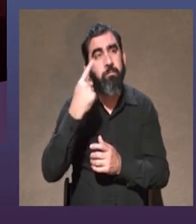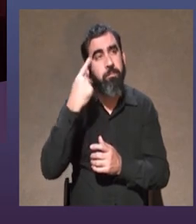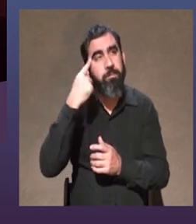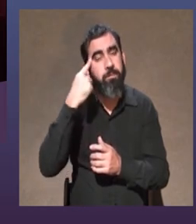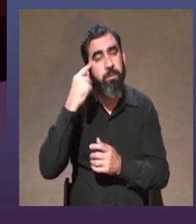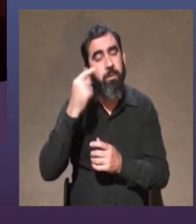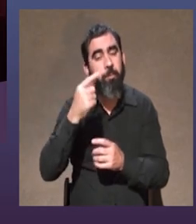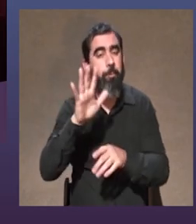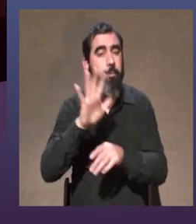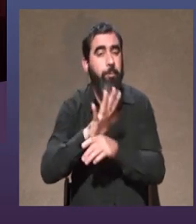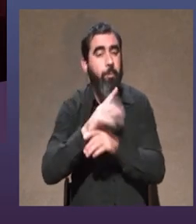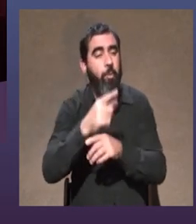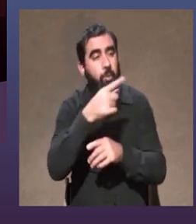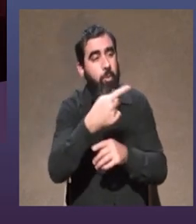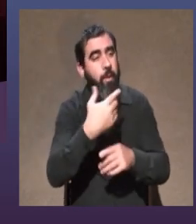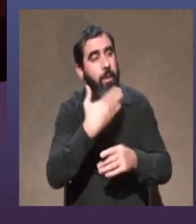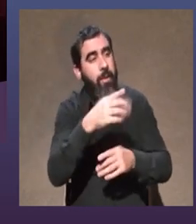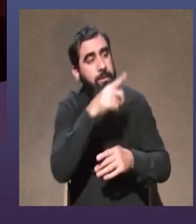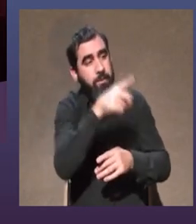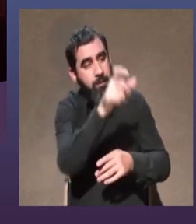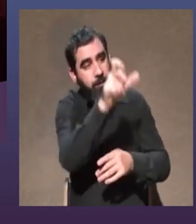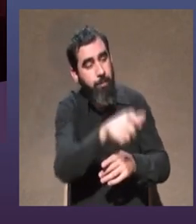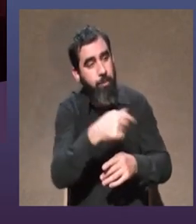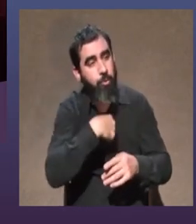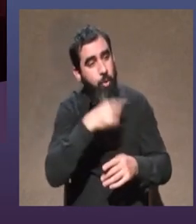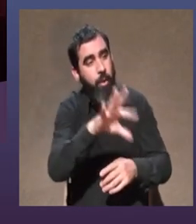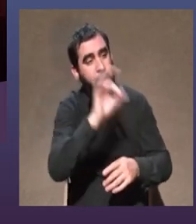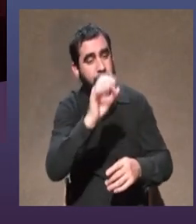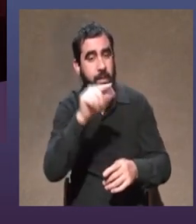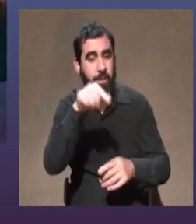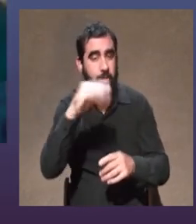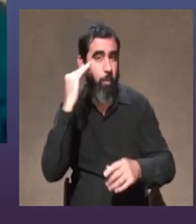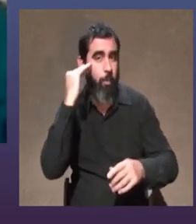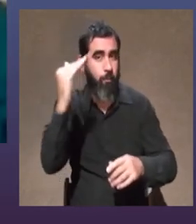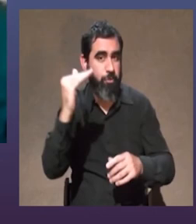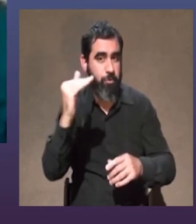inspiradores en esta profesión y por qué? Leonor